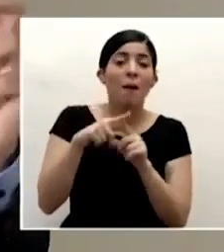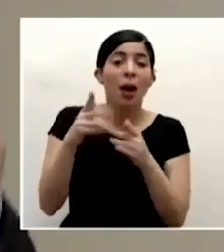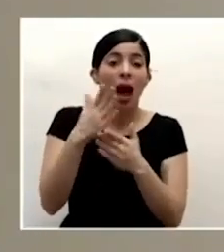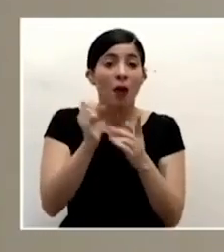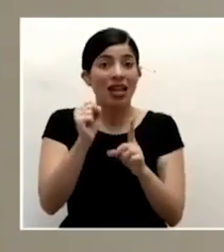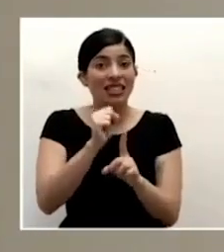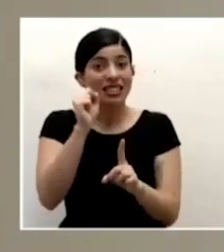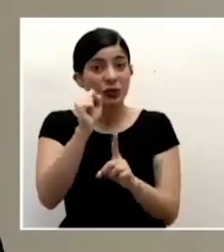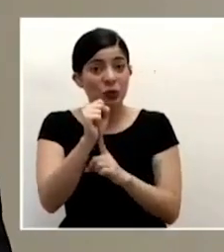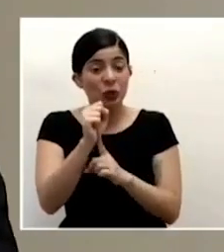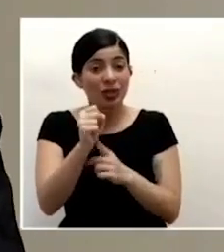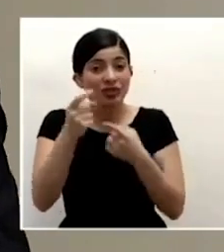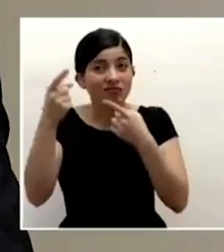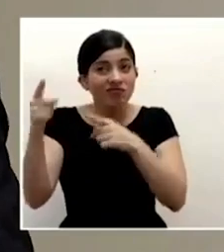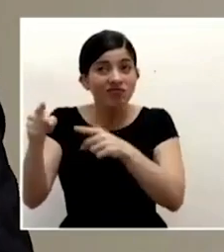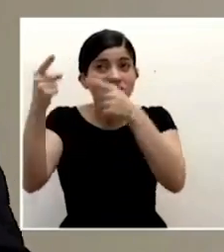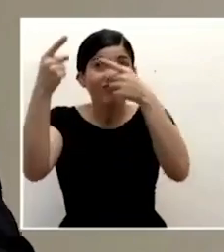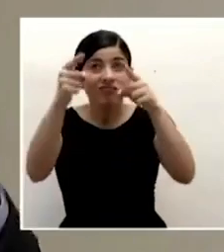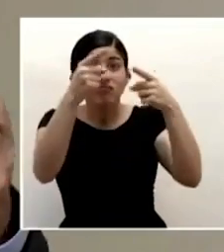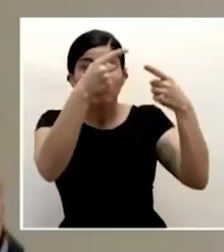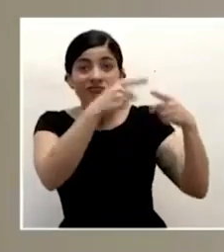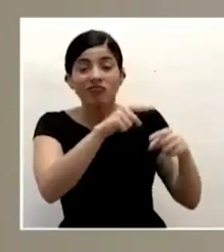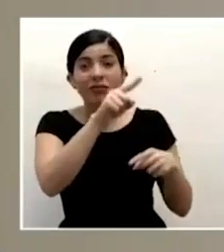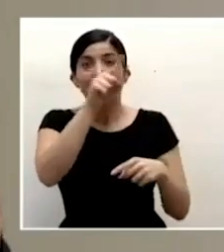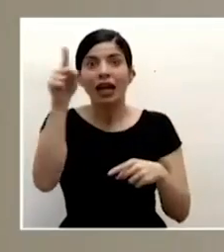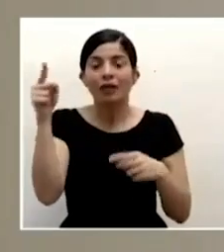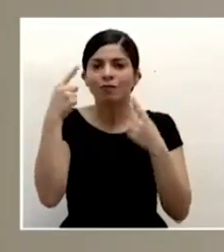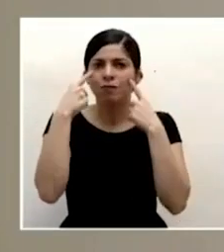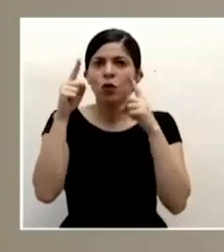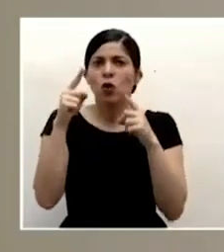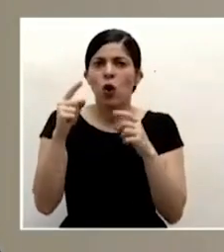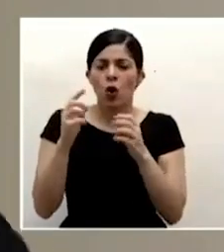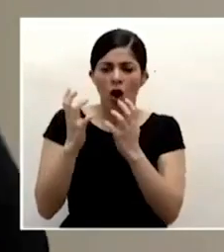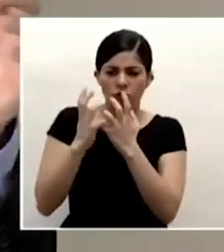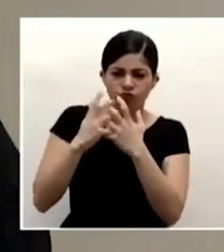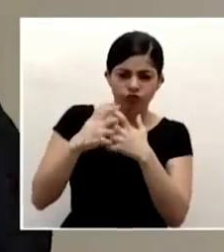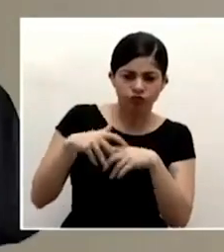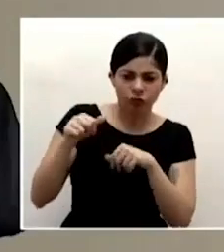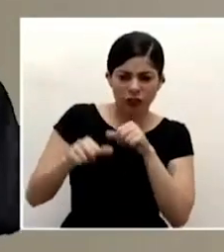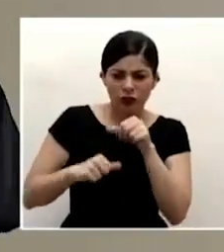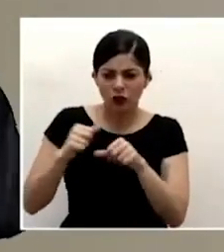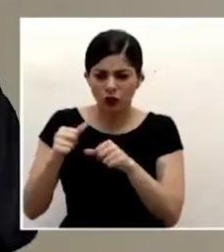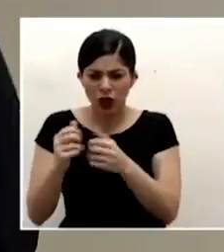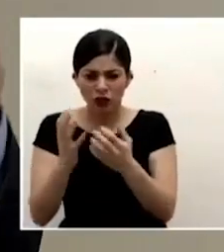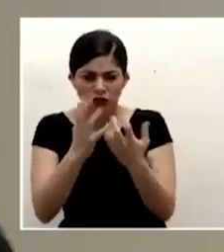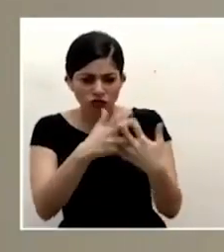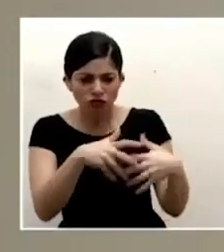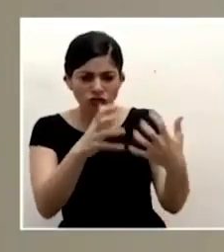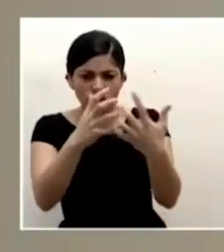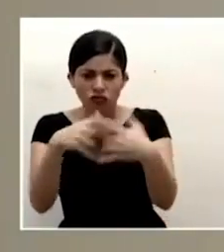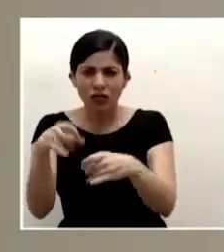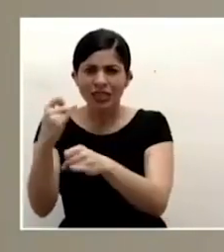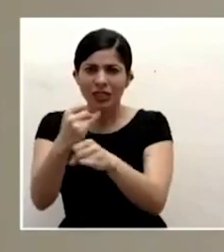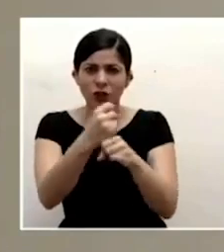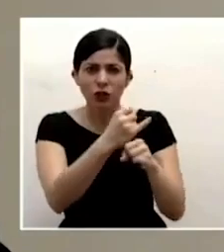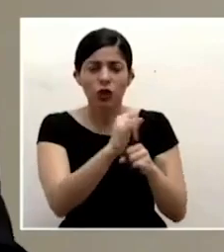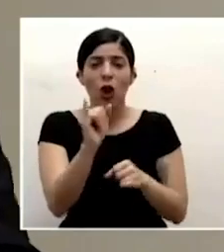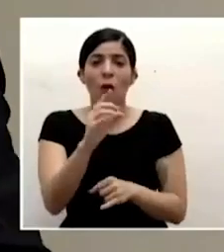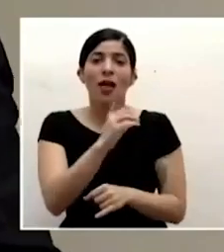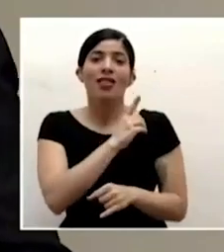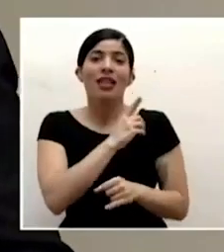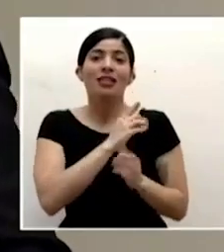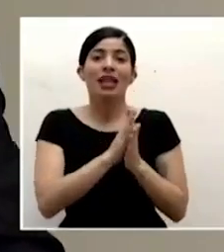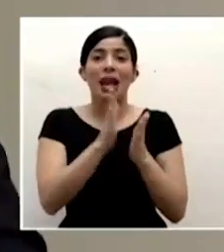sus diferentes destinos han logrado articular esfuerzos articular esfuerzos con otras instituciones como de la dirección general de migración y extranjería